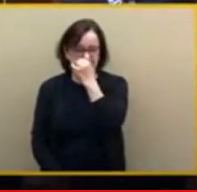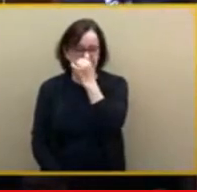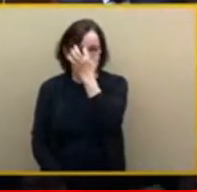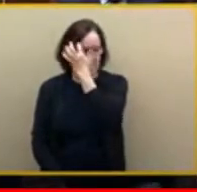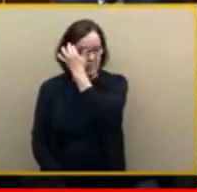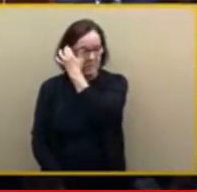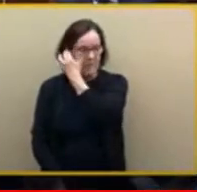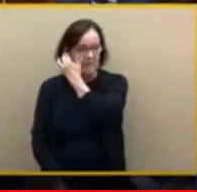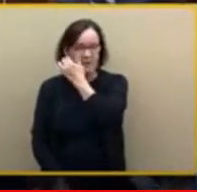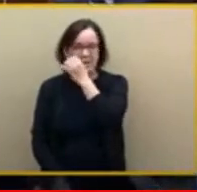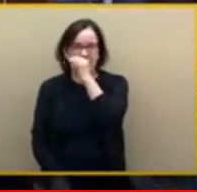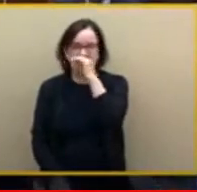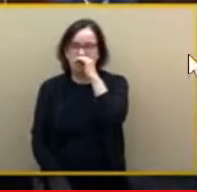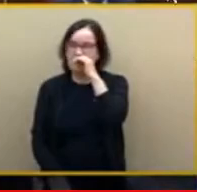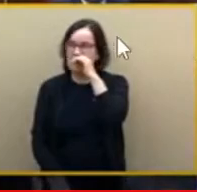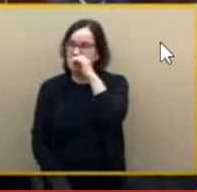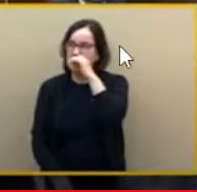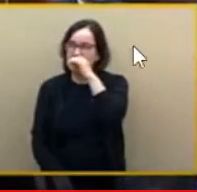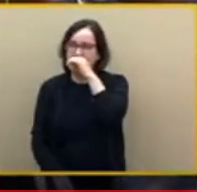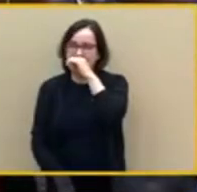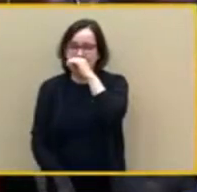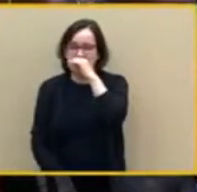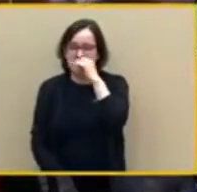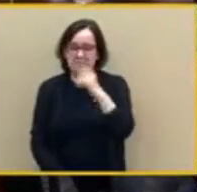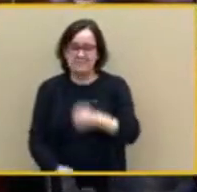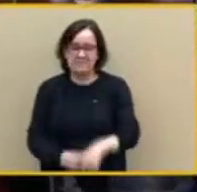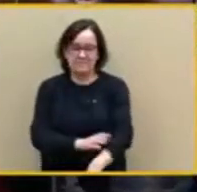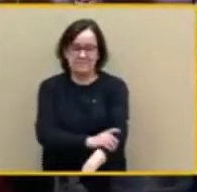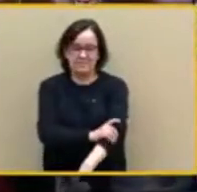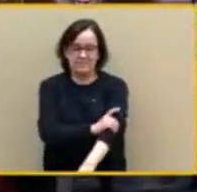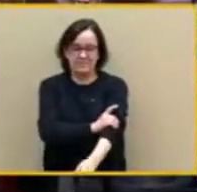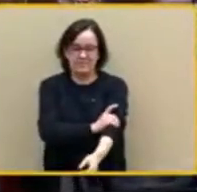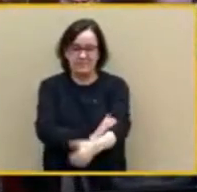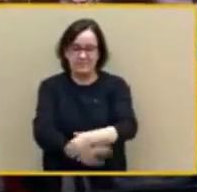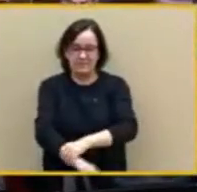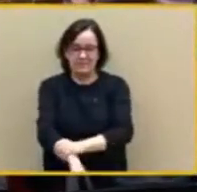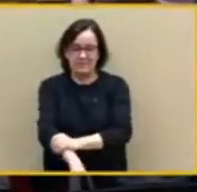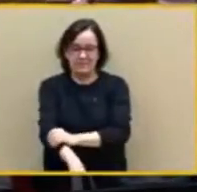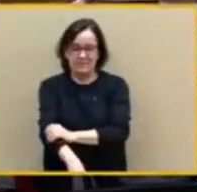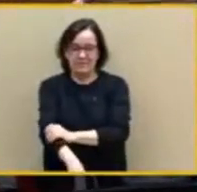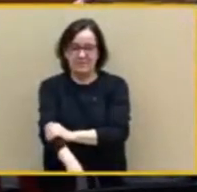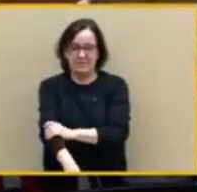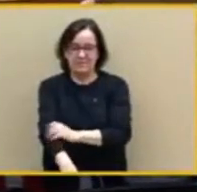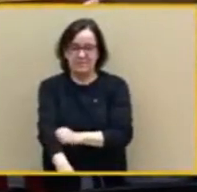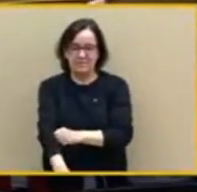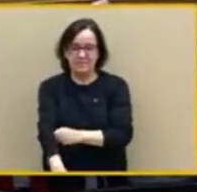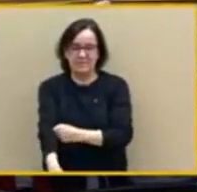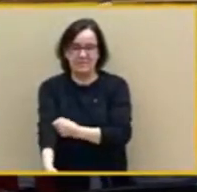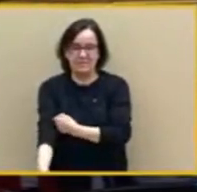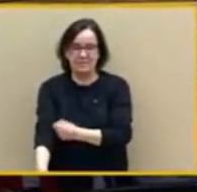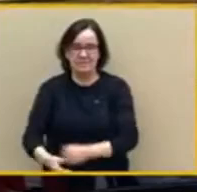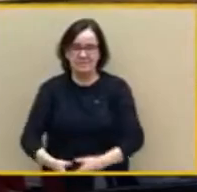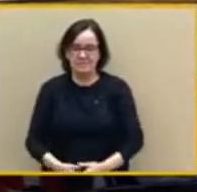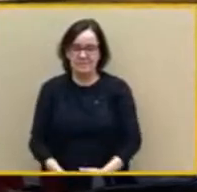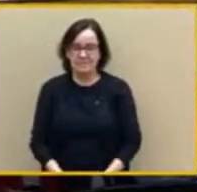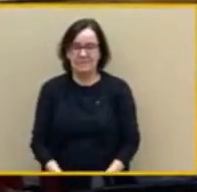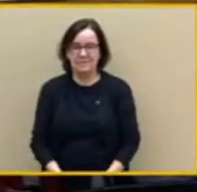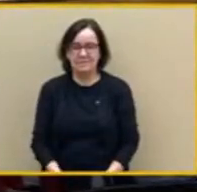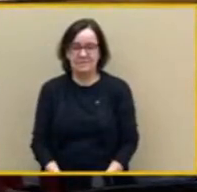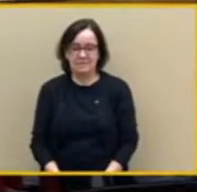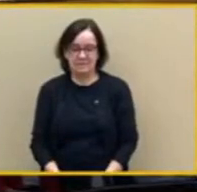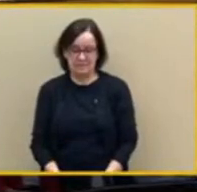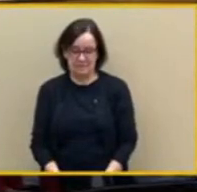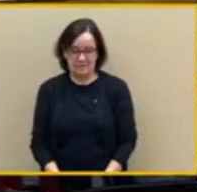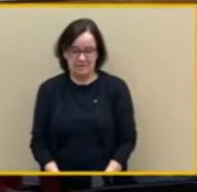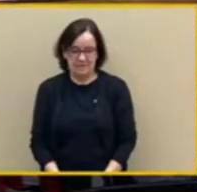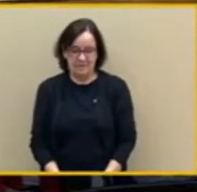Le está diciendo, le está diciendo a Pascal, muy bien, ahora te doy tu bocadillo, ¿vale? No te muevas de ahí, ahora te doy... Es que esto está siendo surrealista. Yo